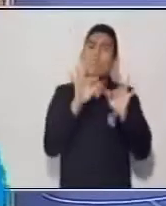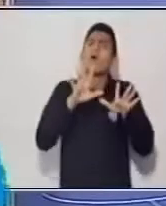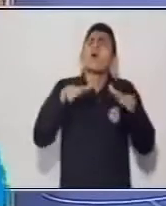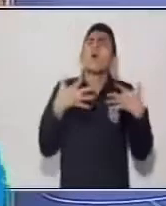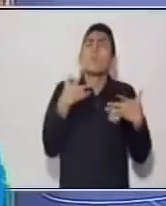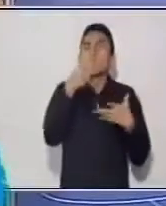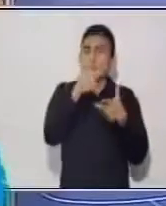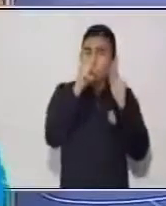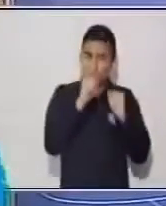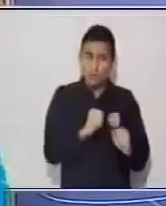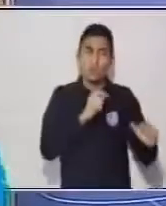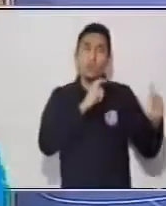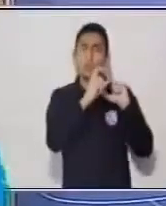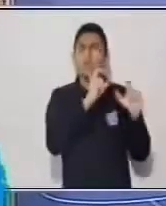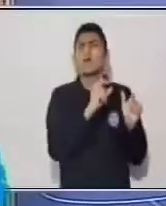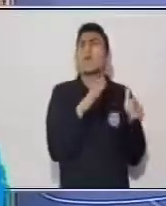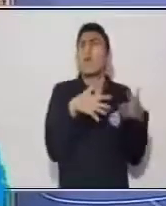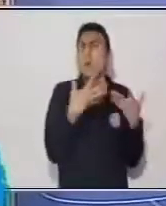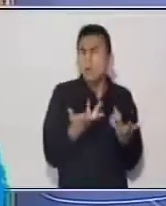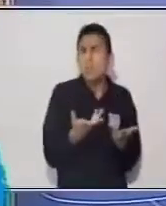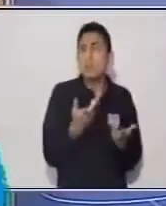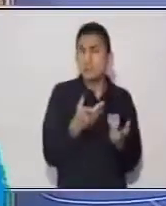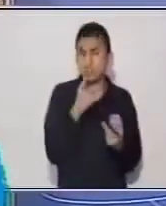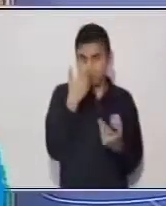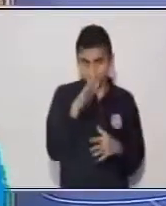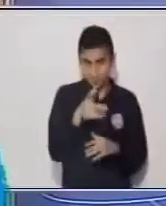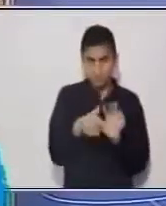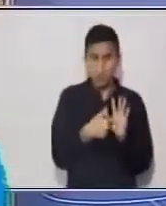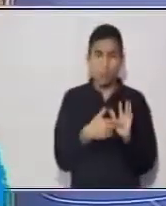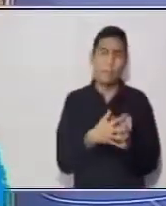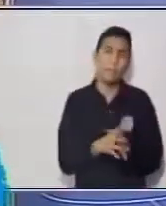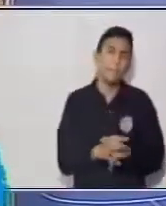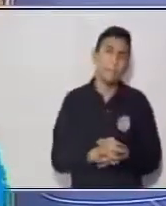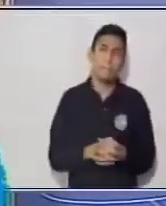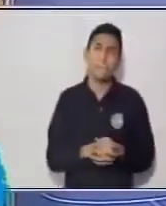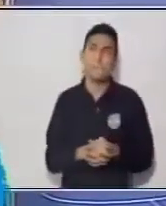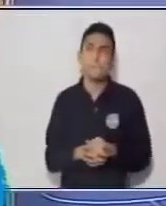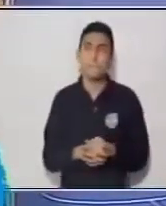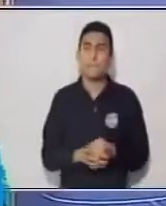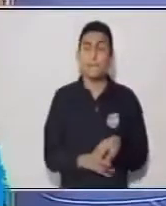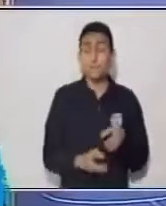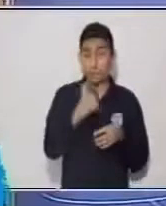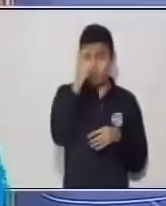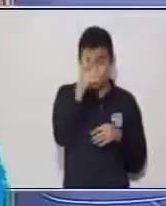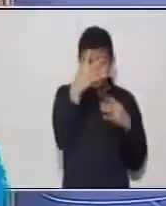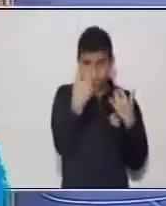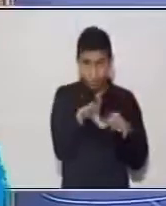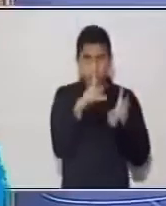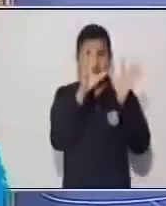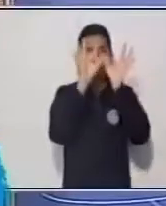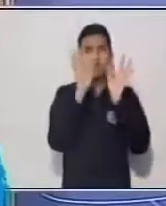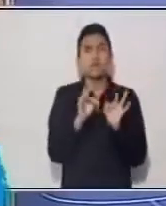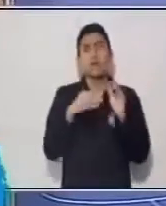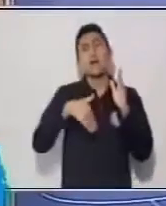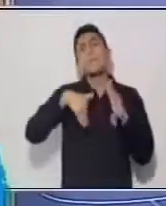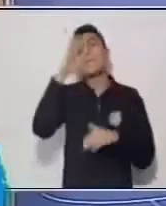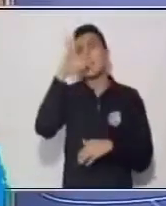nos vamos a expresar. En ese sentido entonces, ya es un diálogo más cuidado.